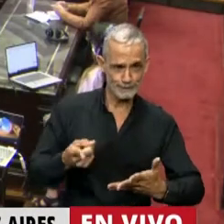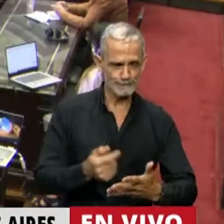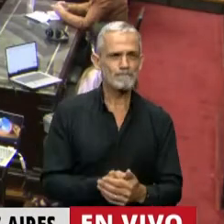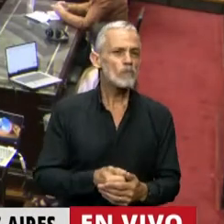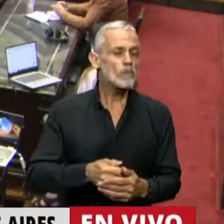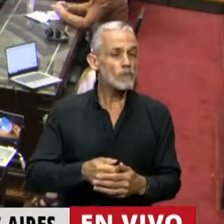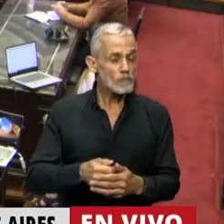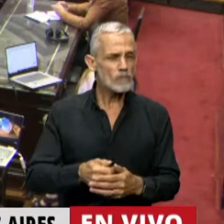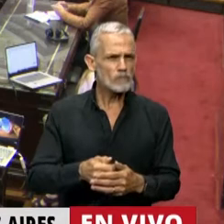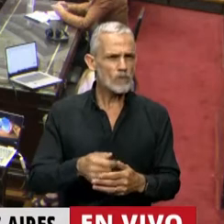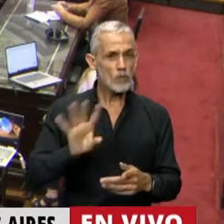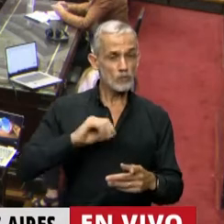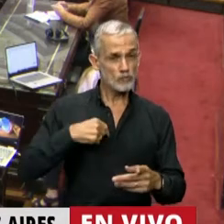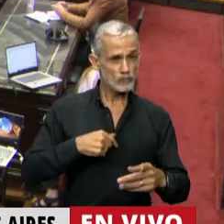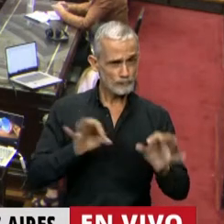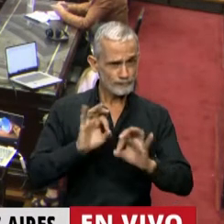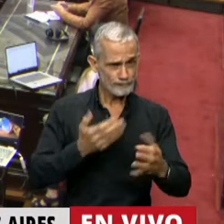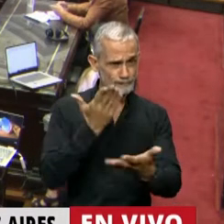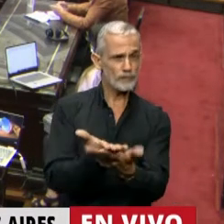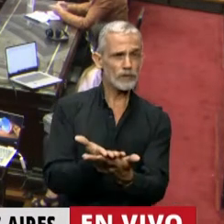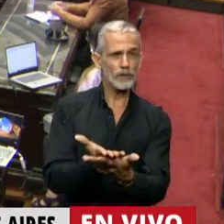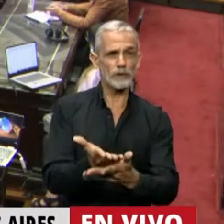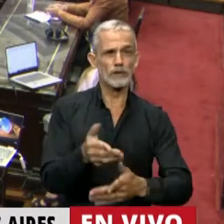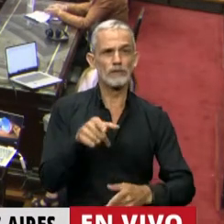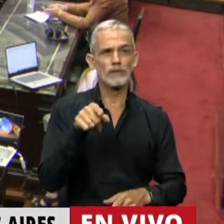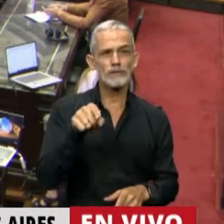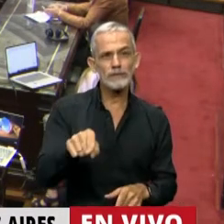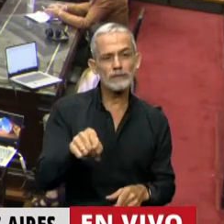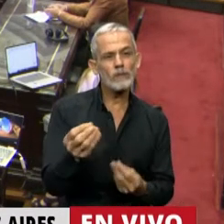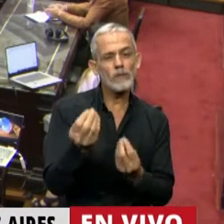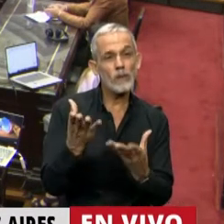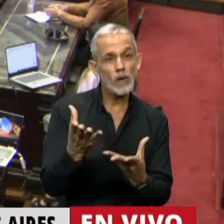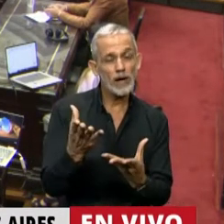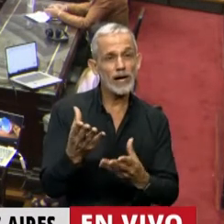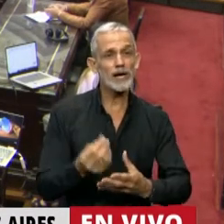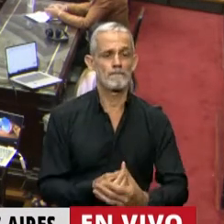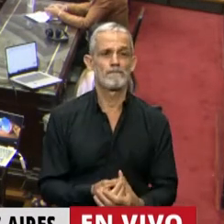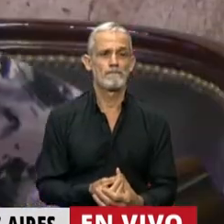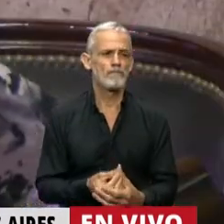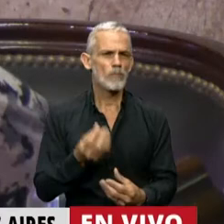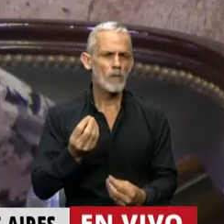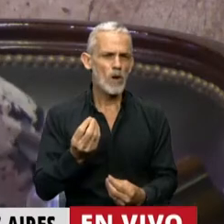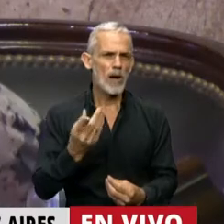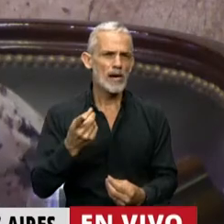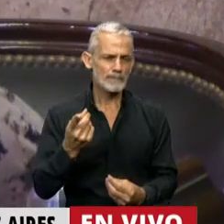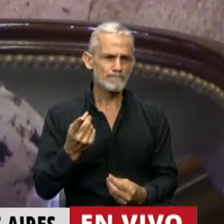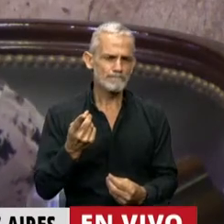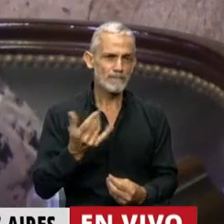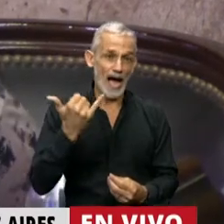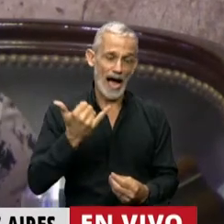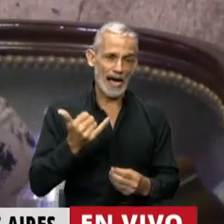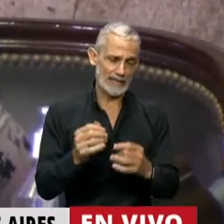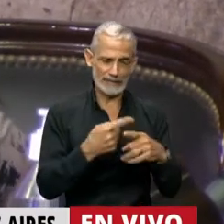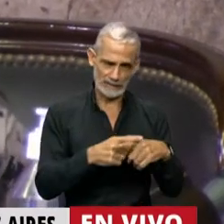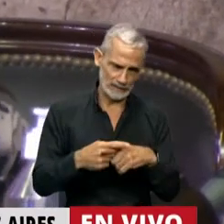justamente yo he presentado un dictamen alternativo porque hemos tenido en este punto varios